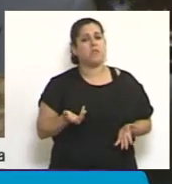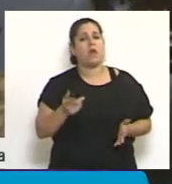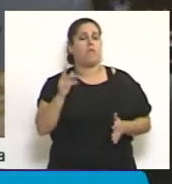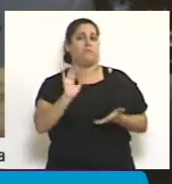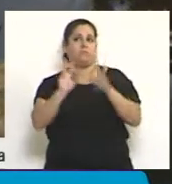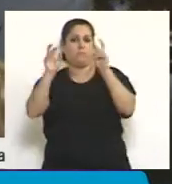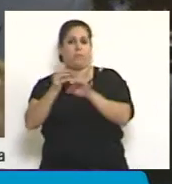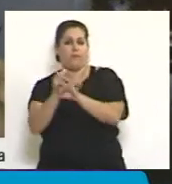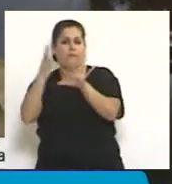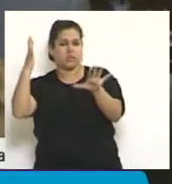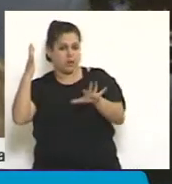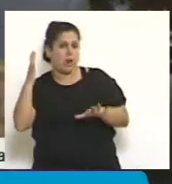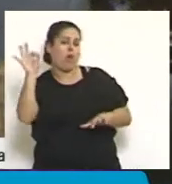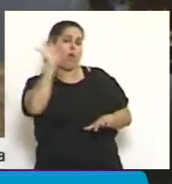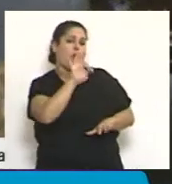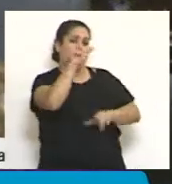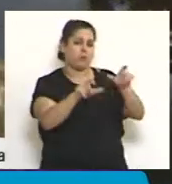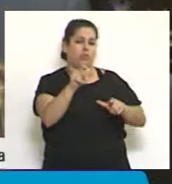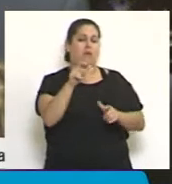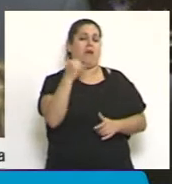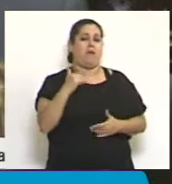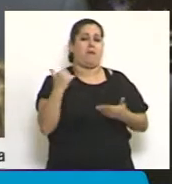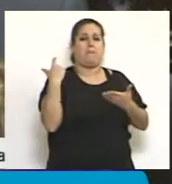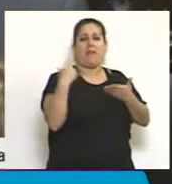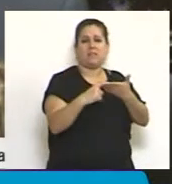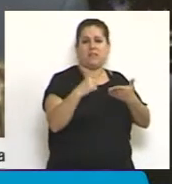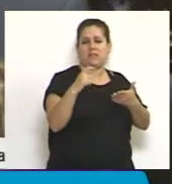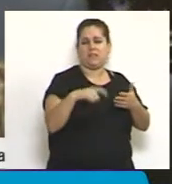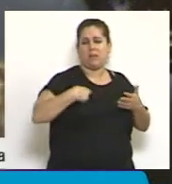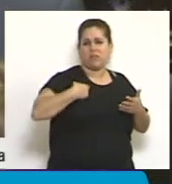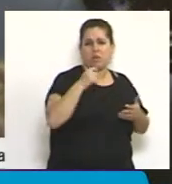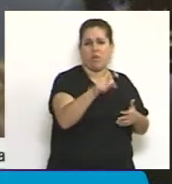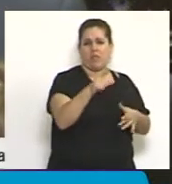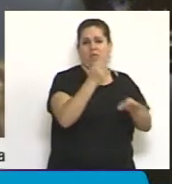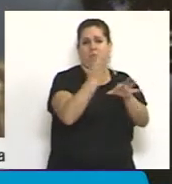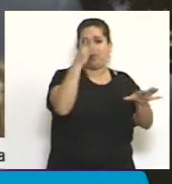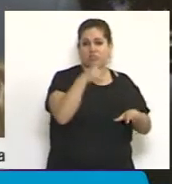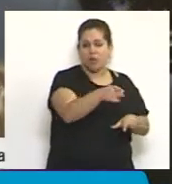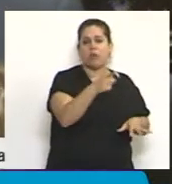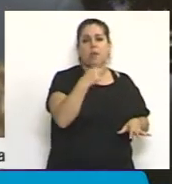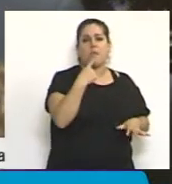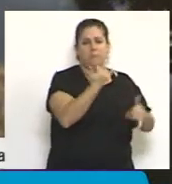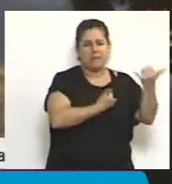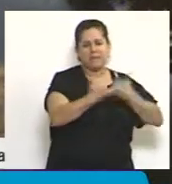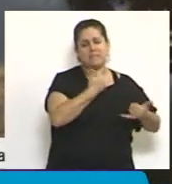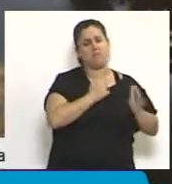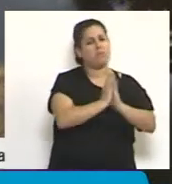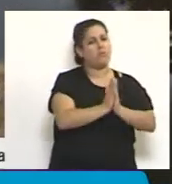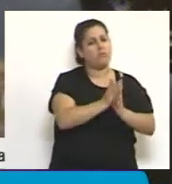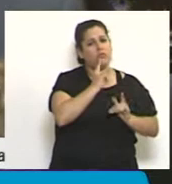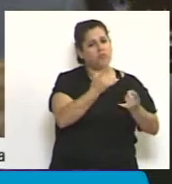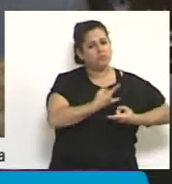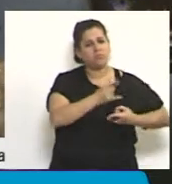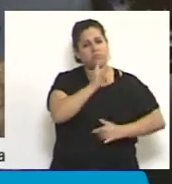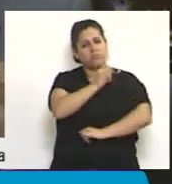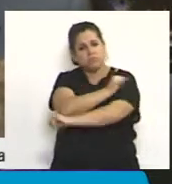profesionales matriculados del derecho, me han pedido que transmita la preocupación que